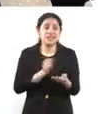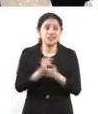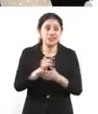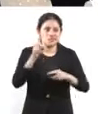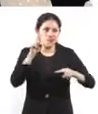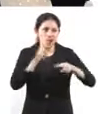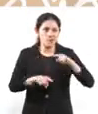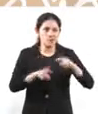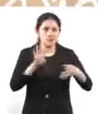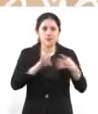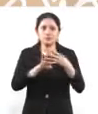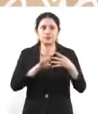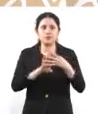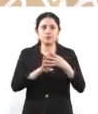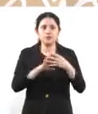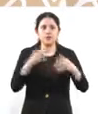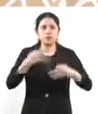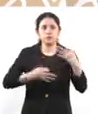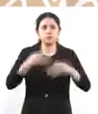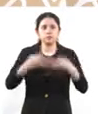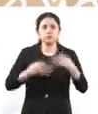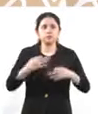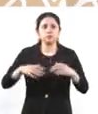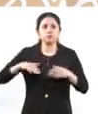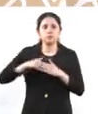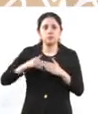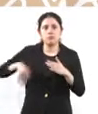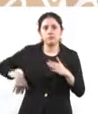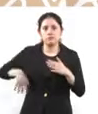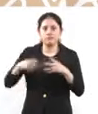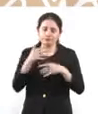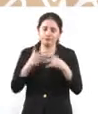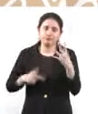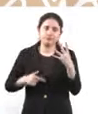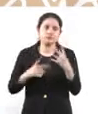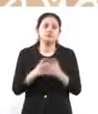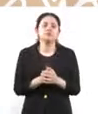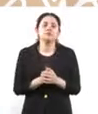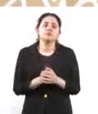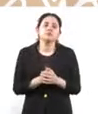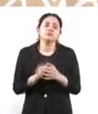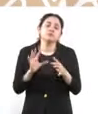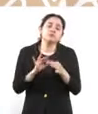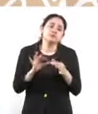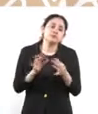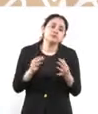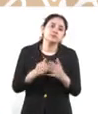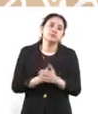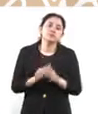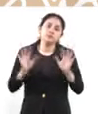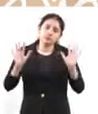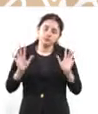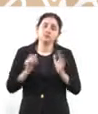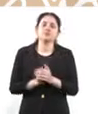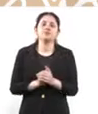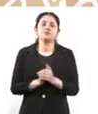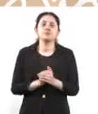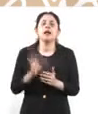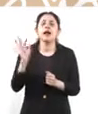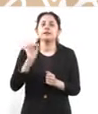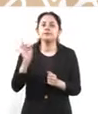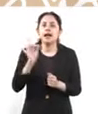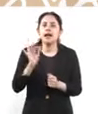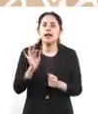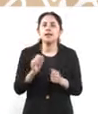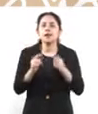preventiva oficiosa, por todas estas razones que planteo. Ahora, que hay que discutir